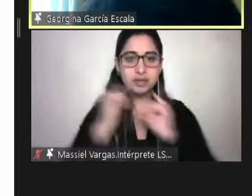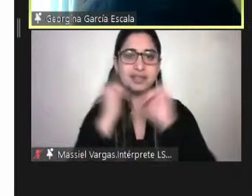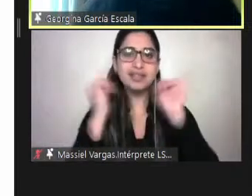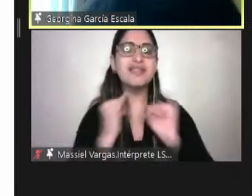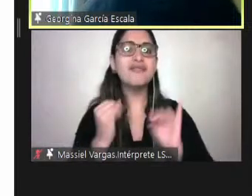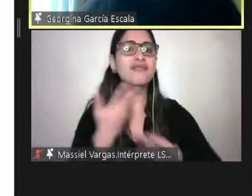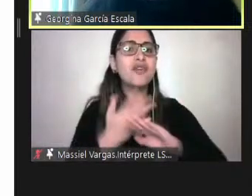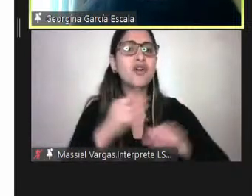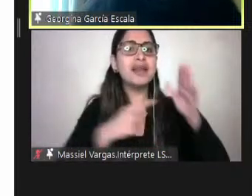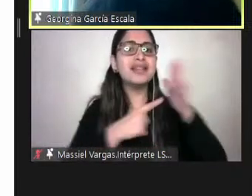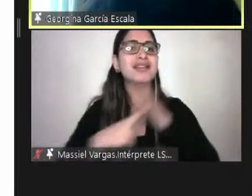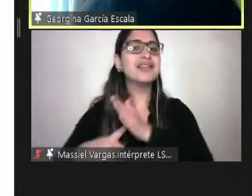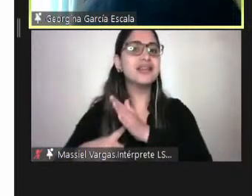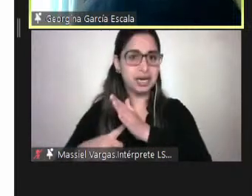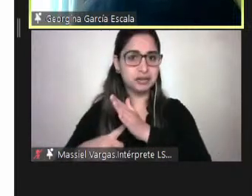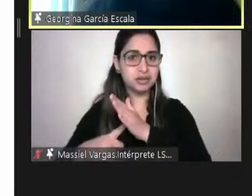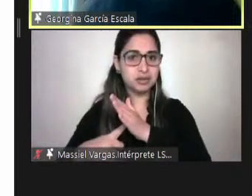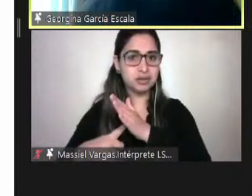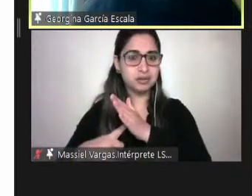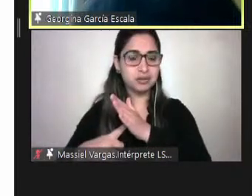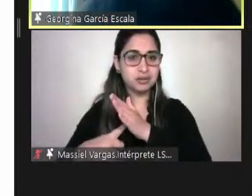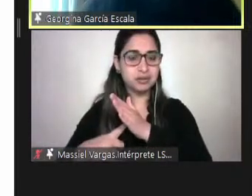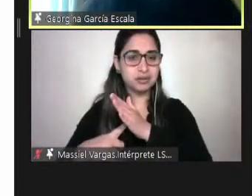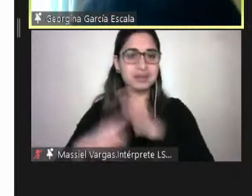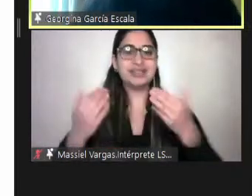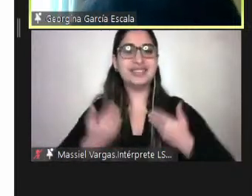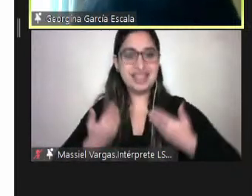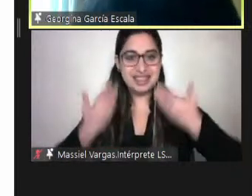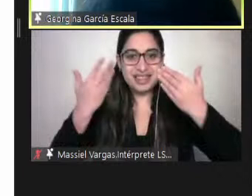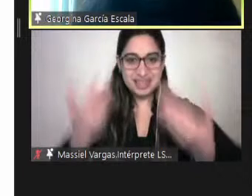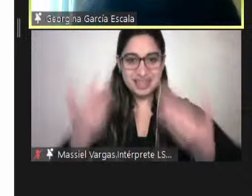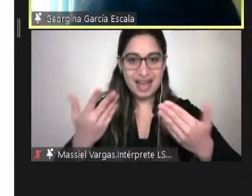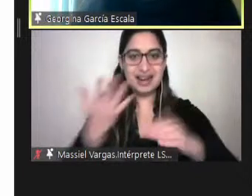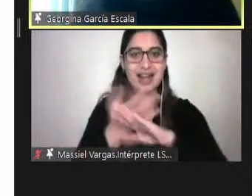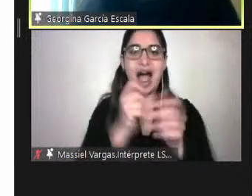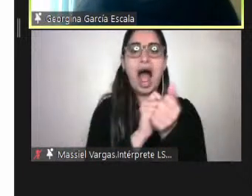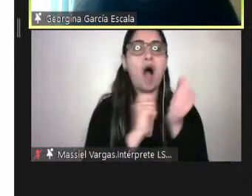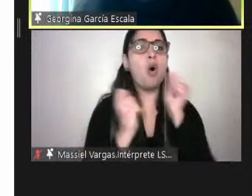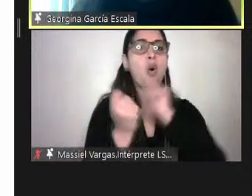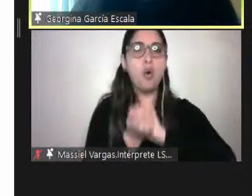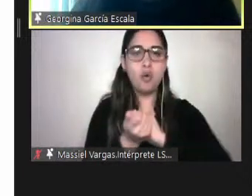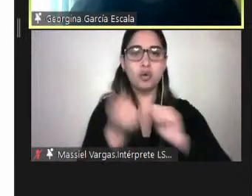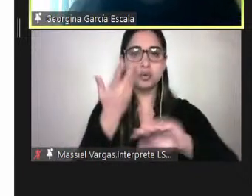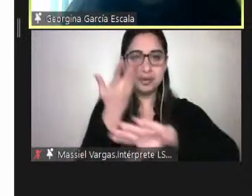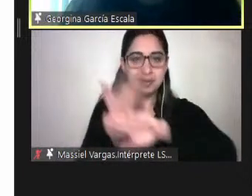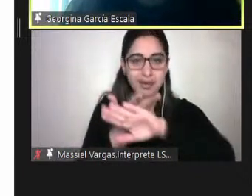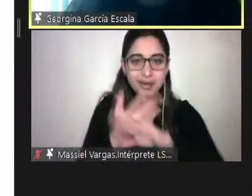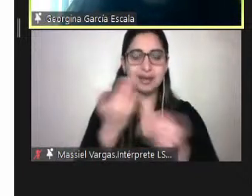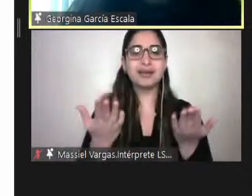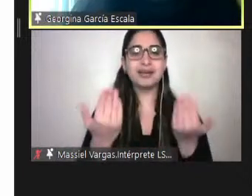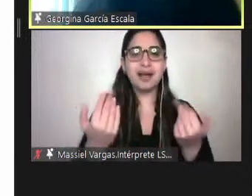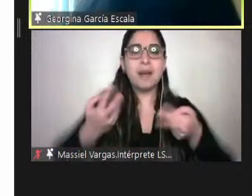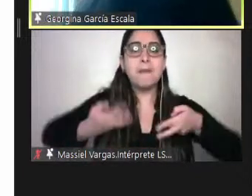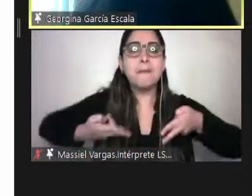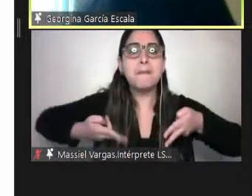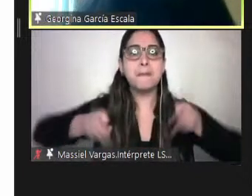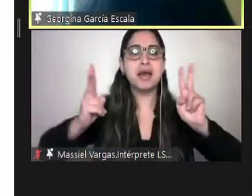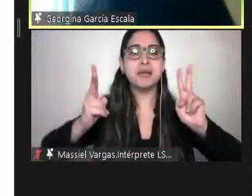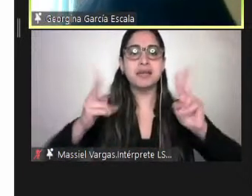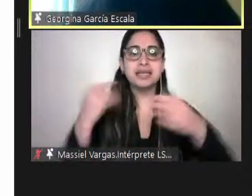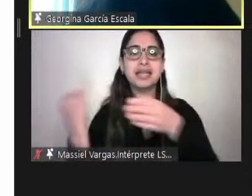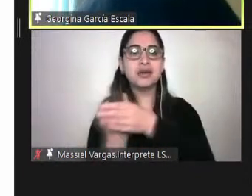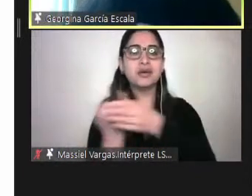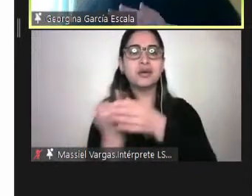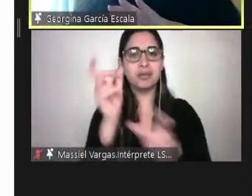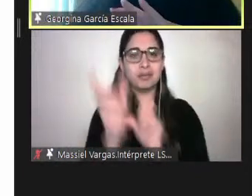discriminación arbitraria y promover la realización de ajustes razonables para permitir la inclusión de las personas con